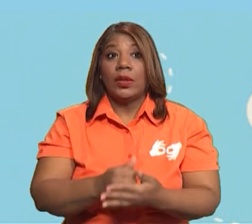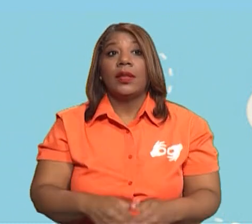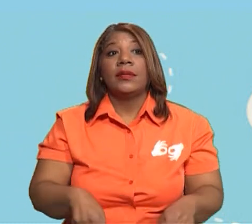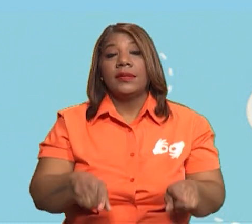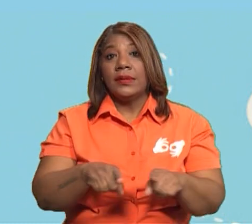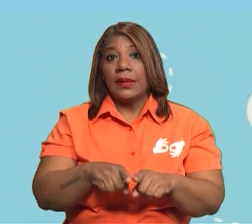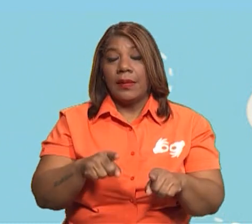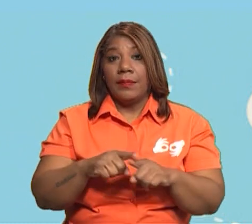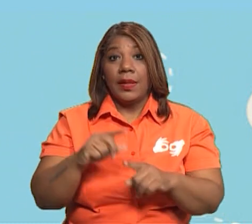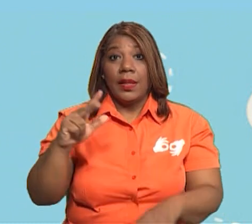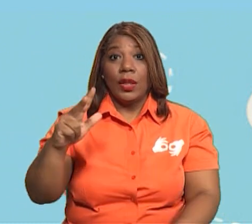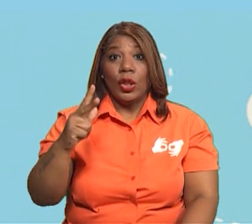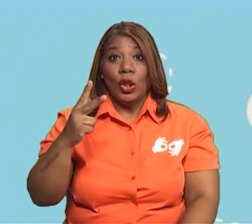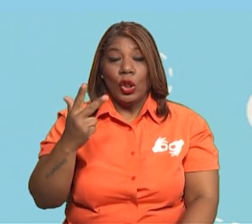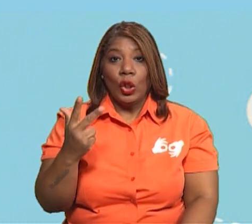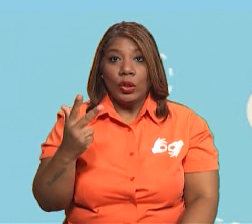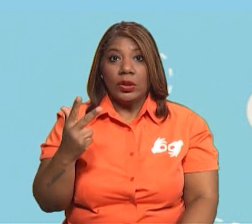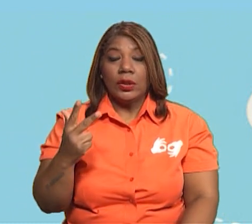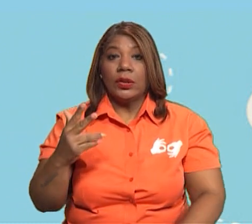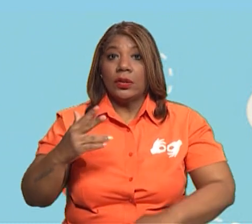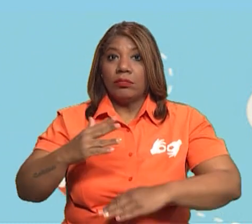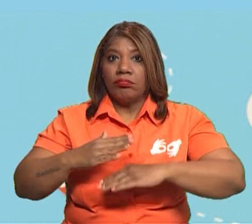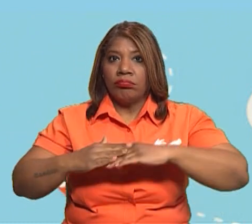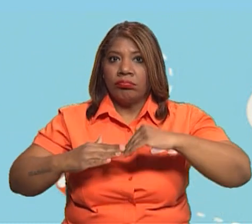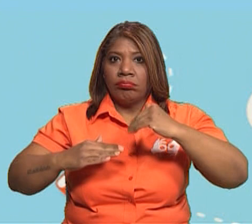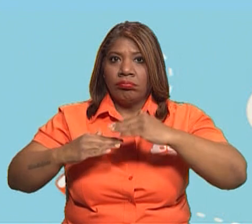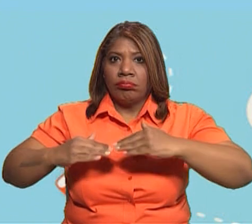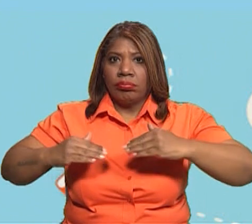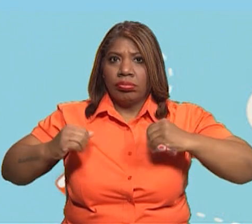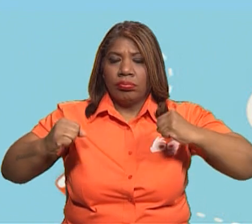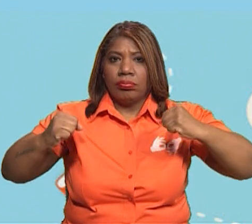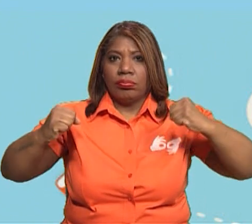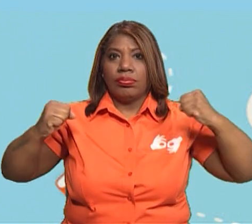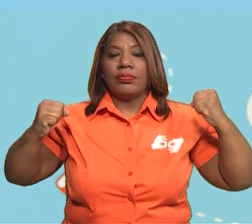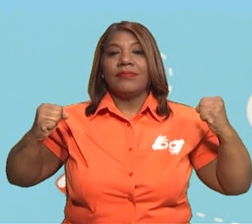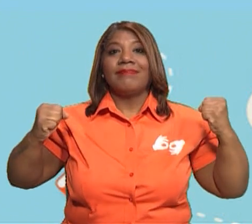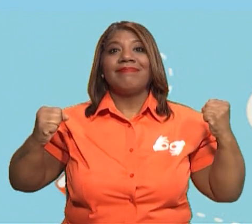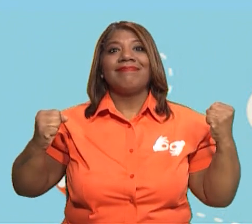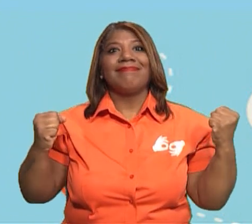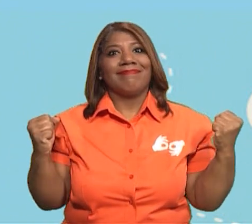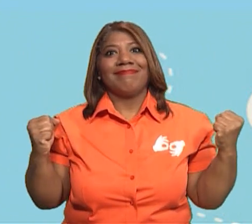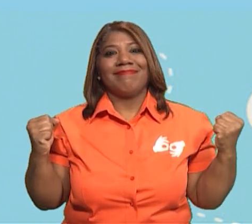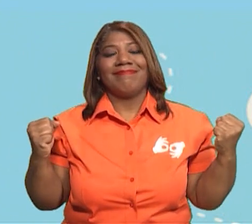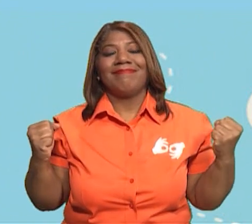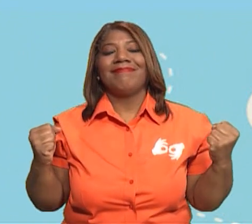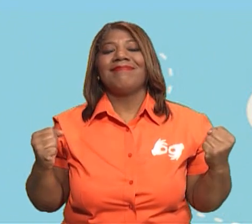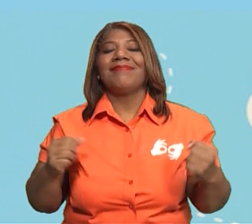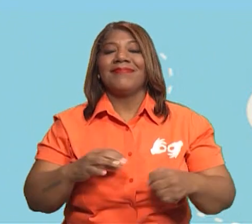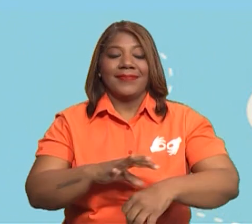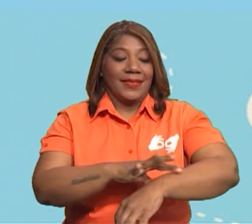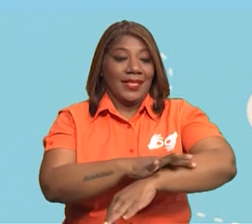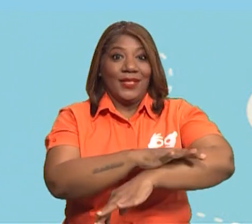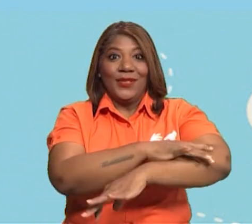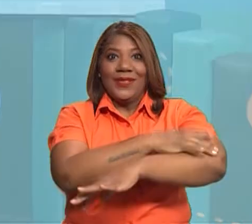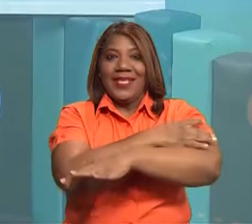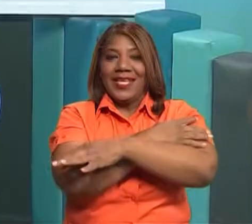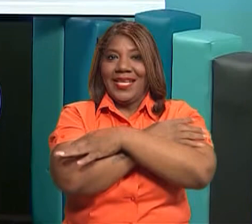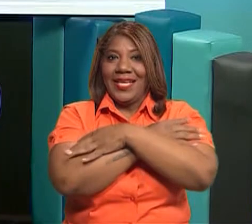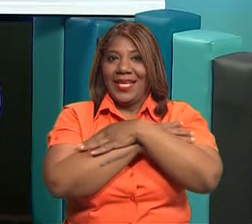los que son los constructores que son los que aceleran el proceso de construcción muscular. Ya,